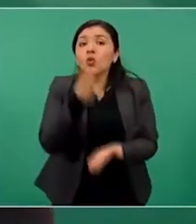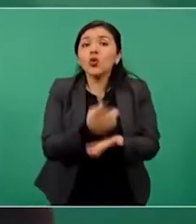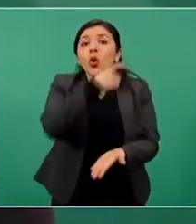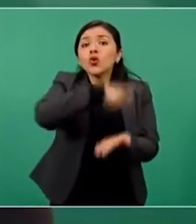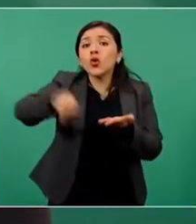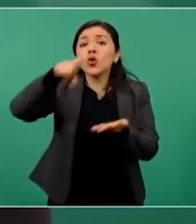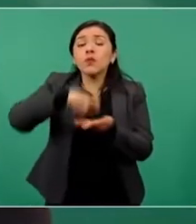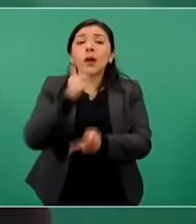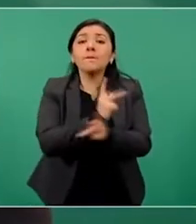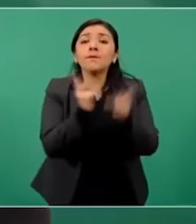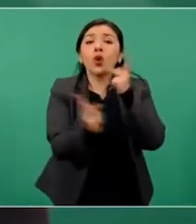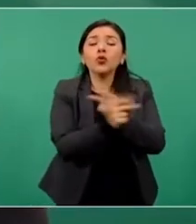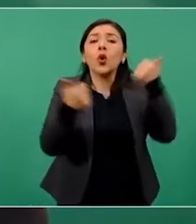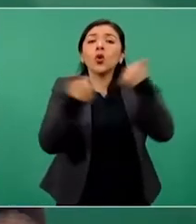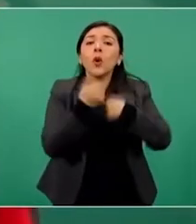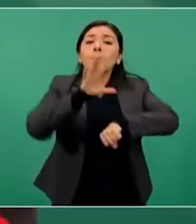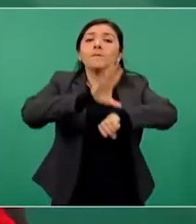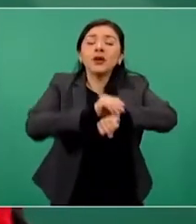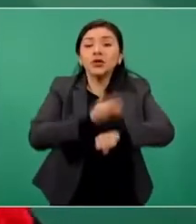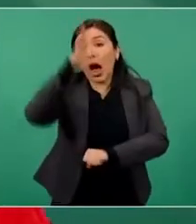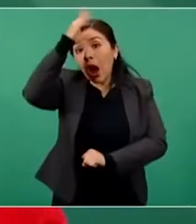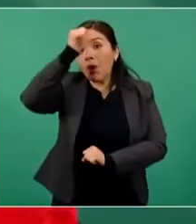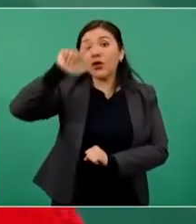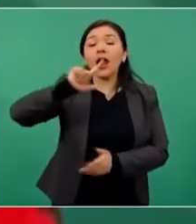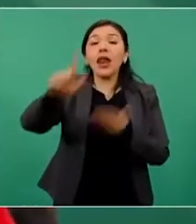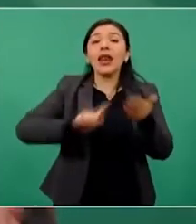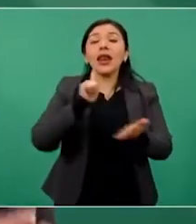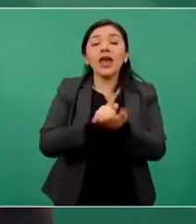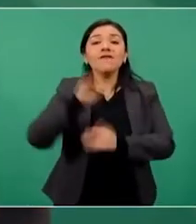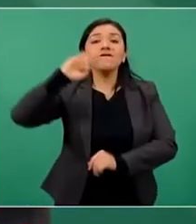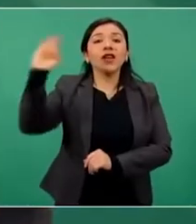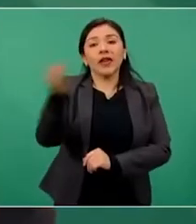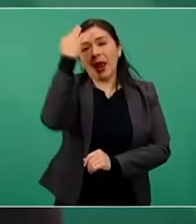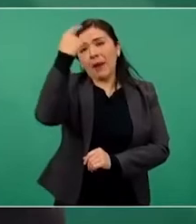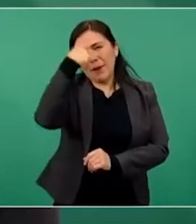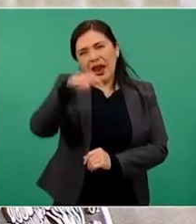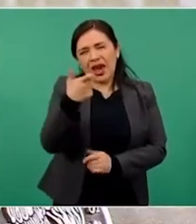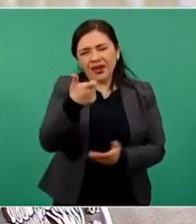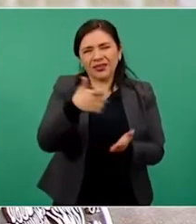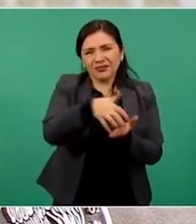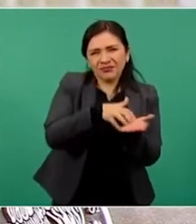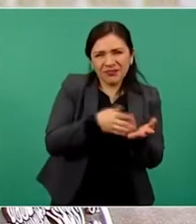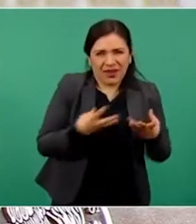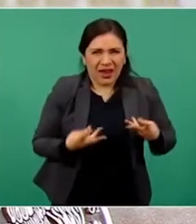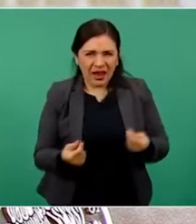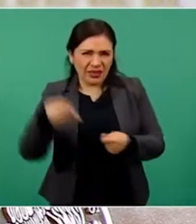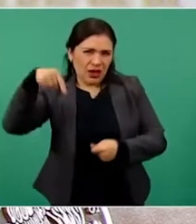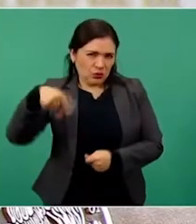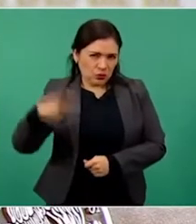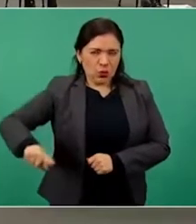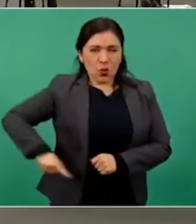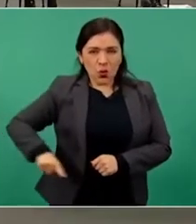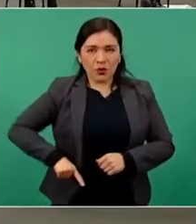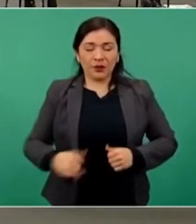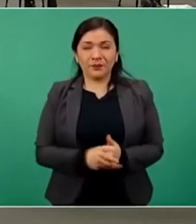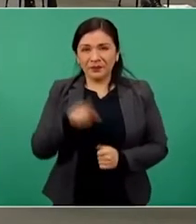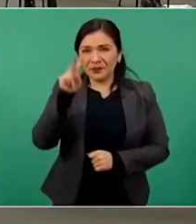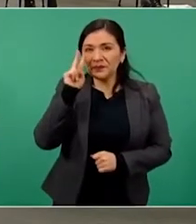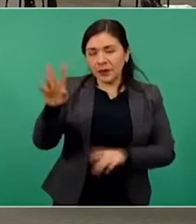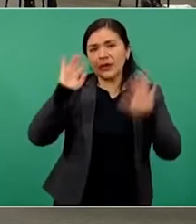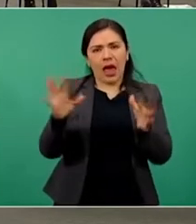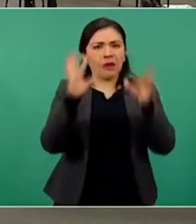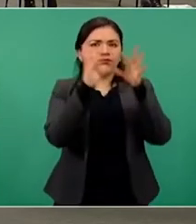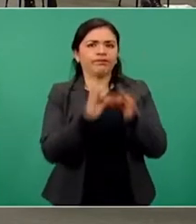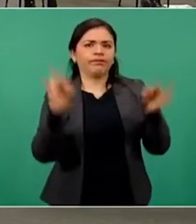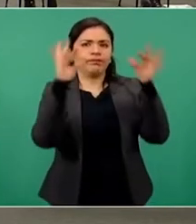autorizados a la Ley Federal de Austeridad Republicana. Aquí vemos el desmentido